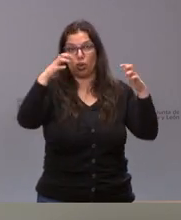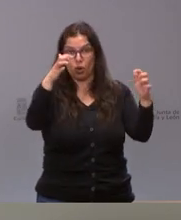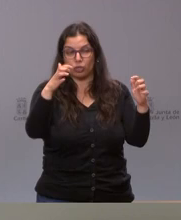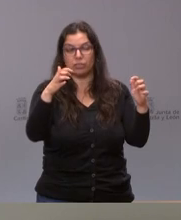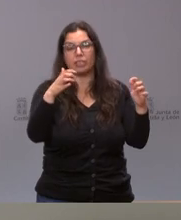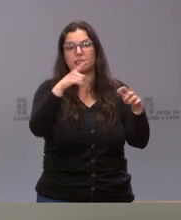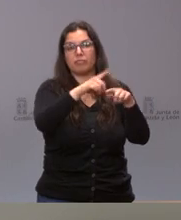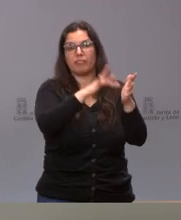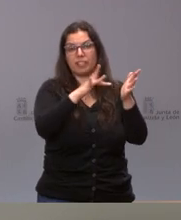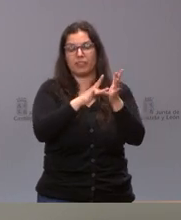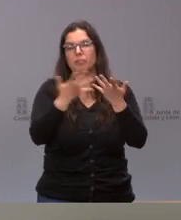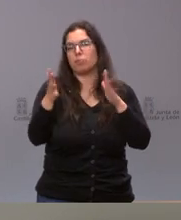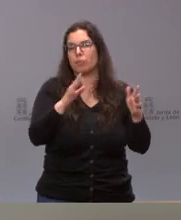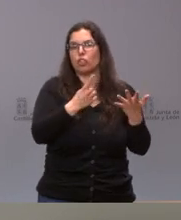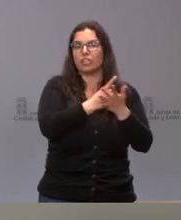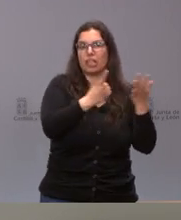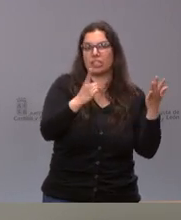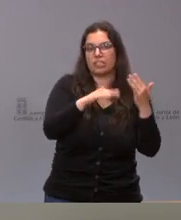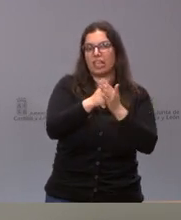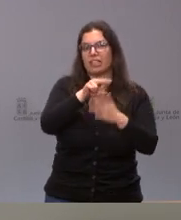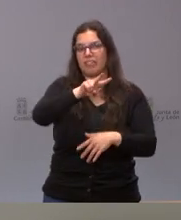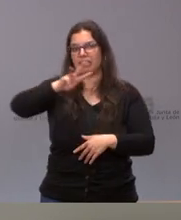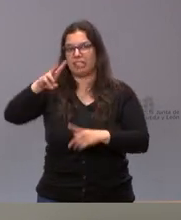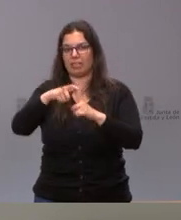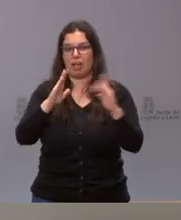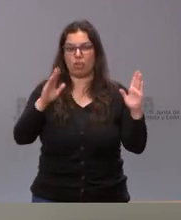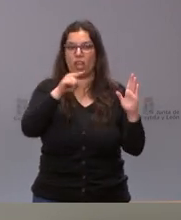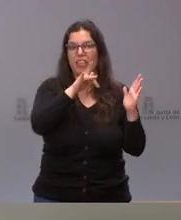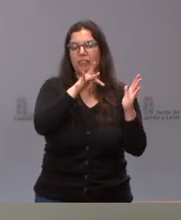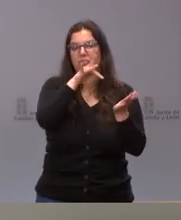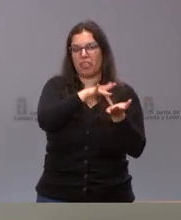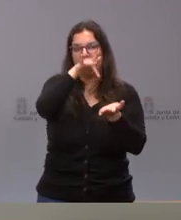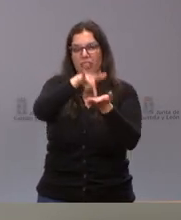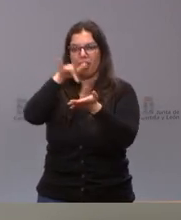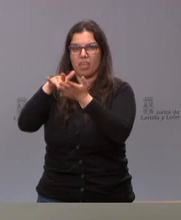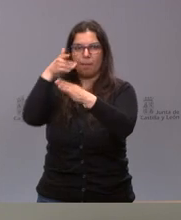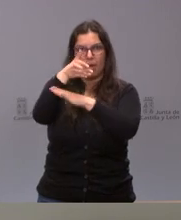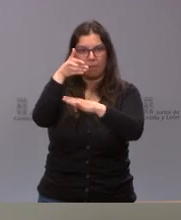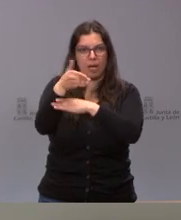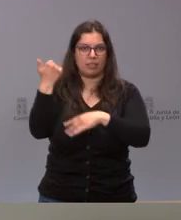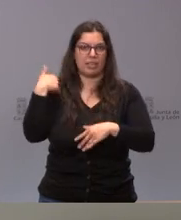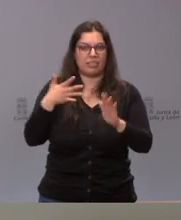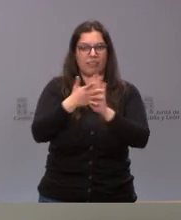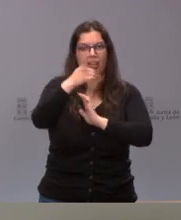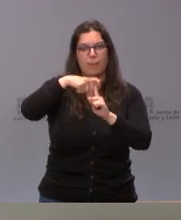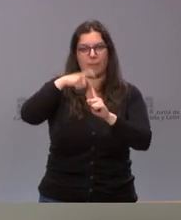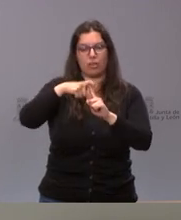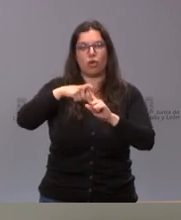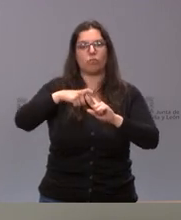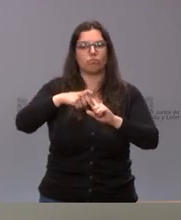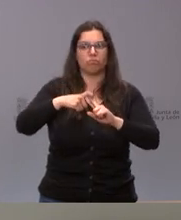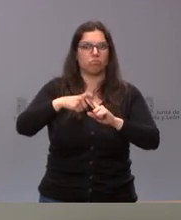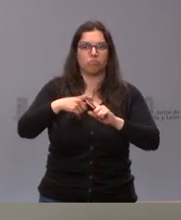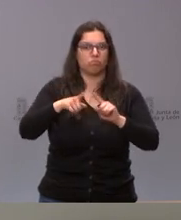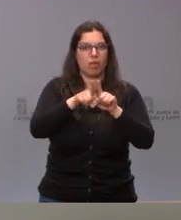entre los días 16 y 23 de este mismo mes de mayo. Y, por tanto, en este mismo mes de mayo ya estaríamos en condiciones de haber